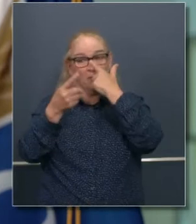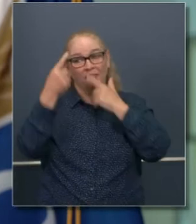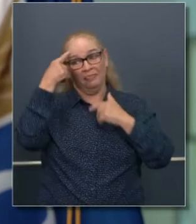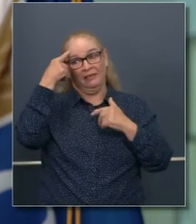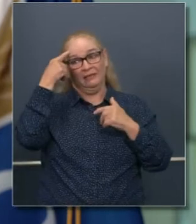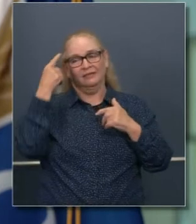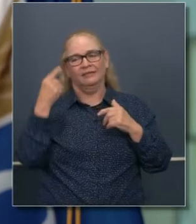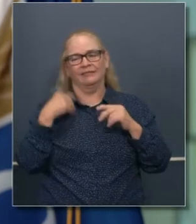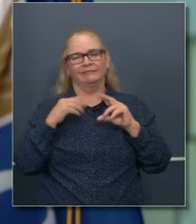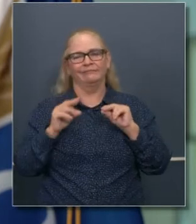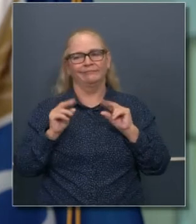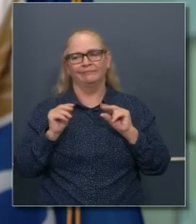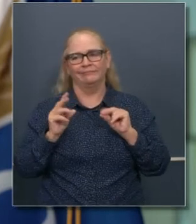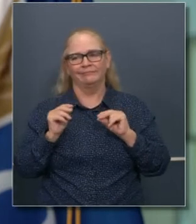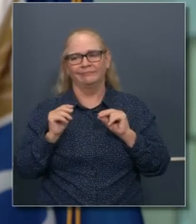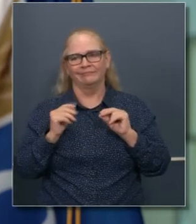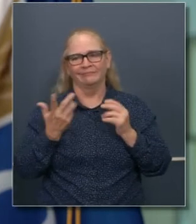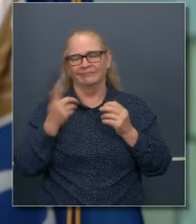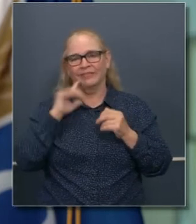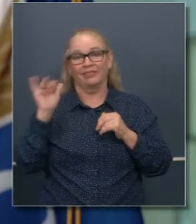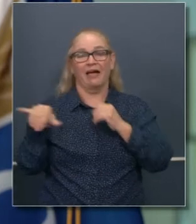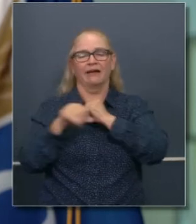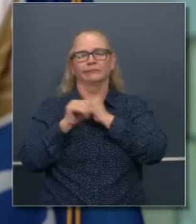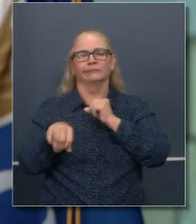Y estoy exagerando solamente un poquito, de verdad.